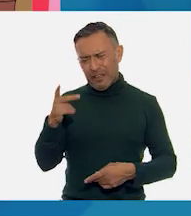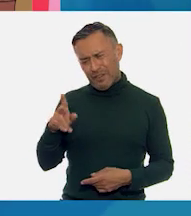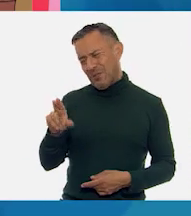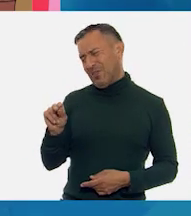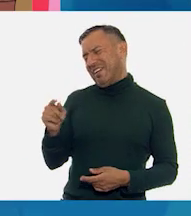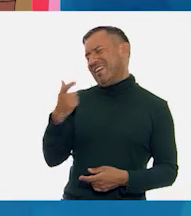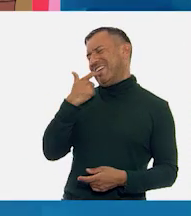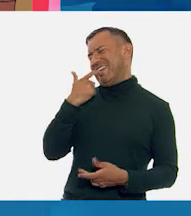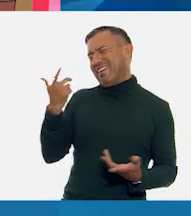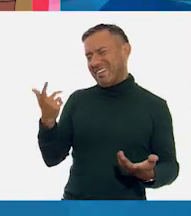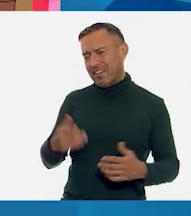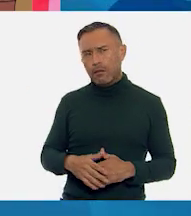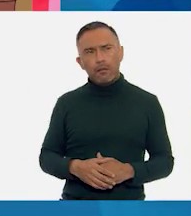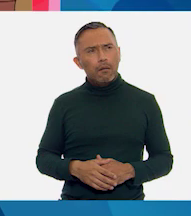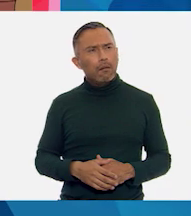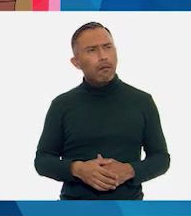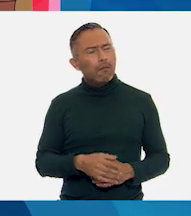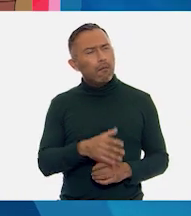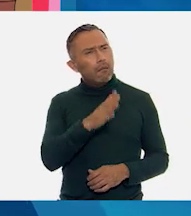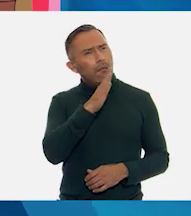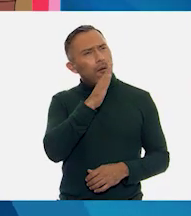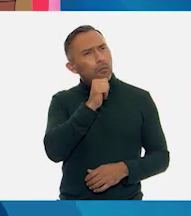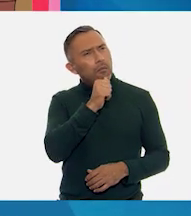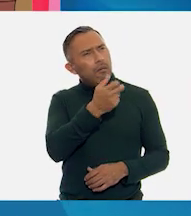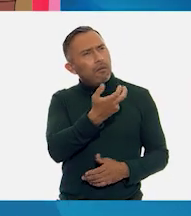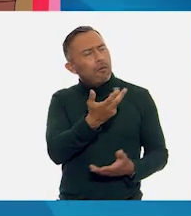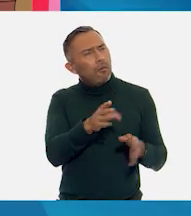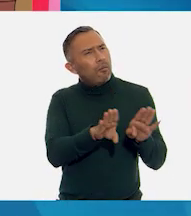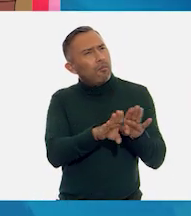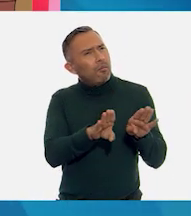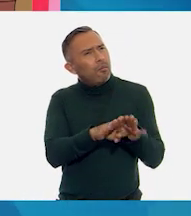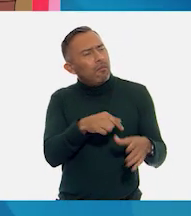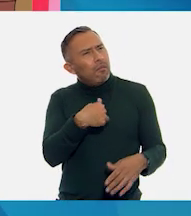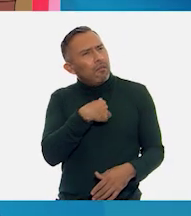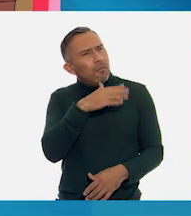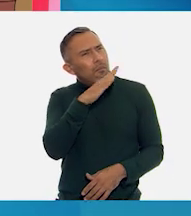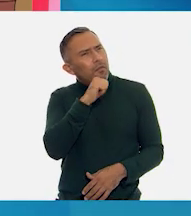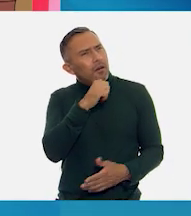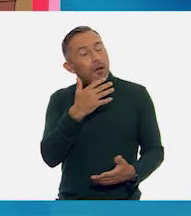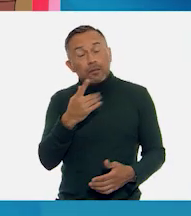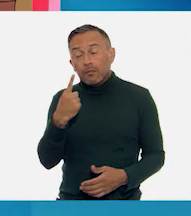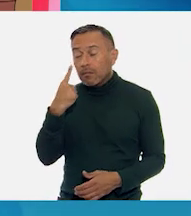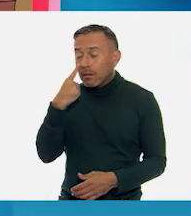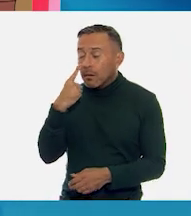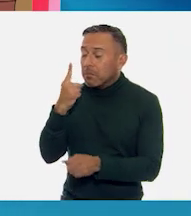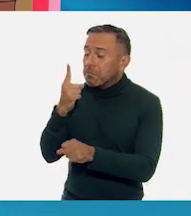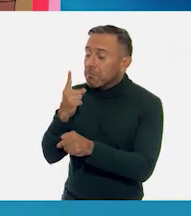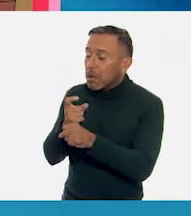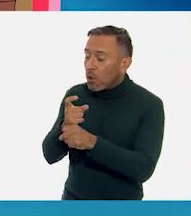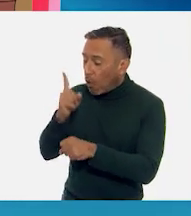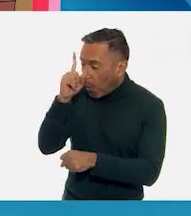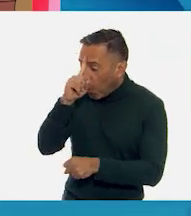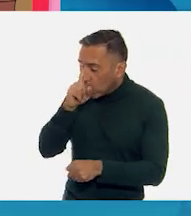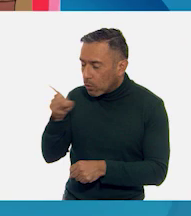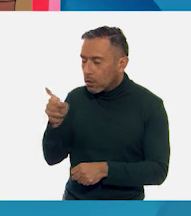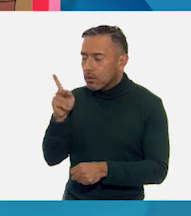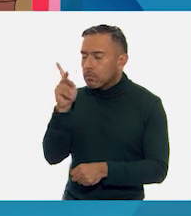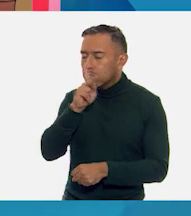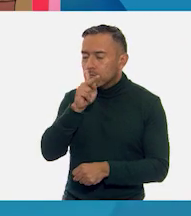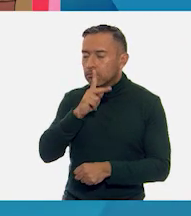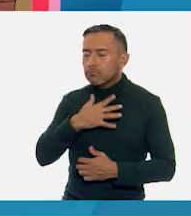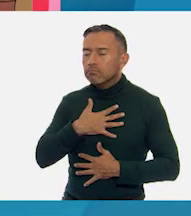¿Pero cómo hago eso, don Leopoldo? Bueno, pues mira, primero tienes que respirar profundo y leerlo